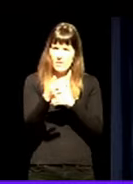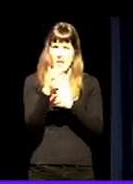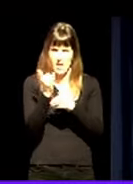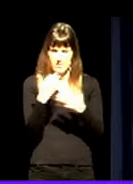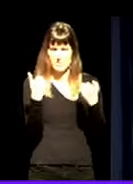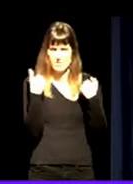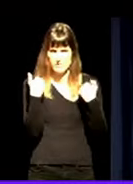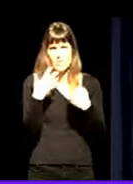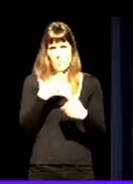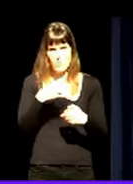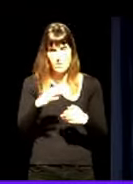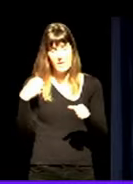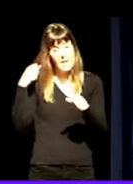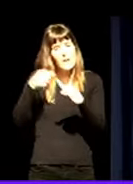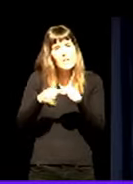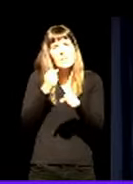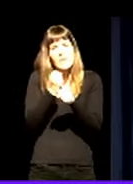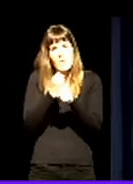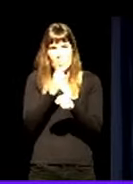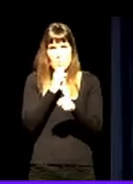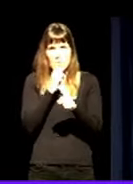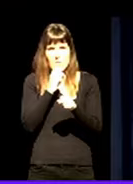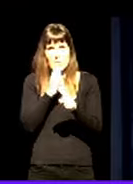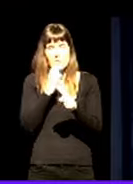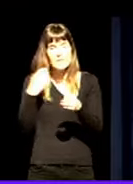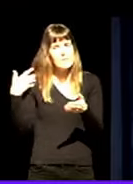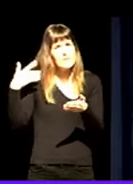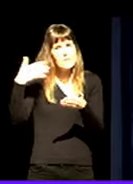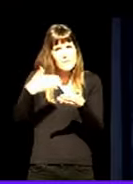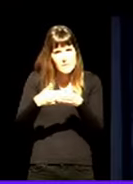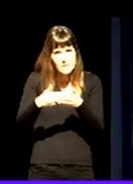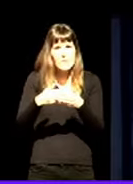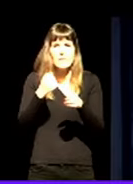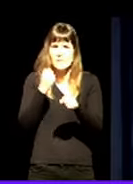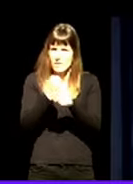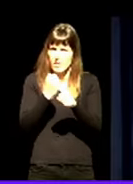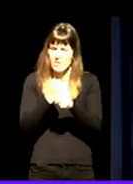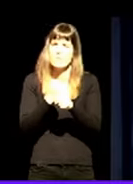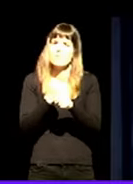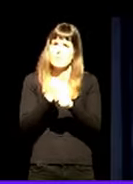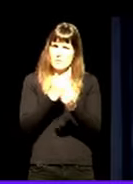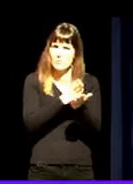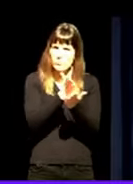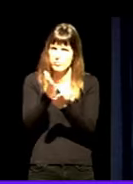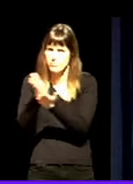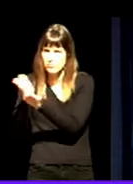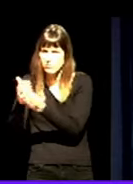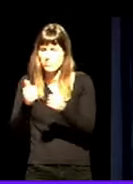egiten ari garen hortatik eta urteetan egin dugun lan oparo hortatik abiatu da.